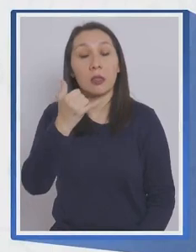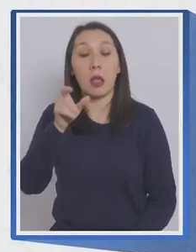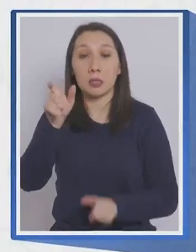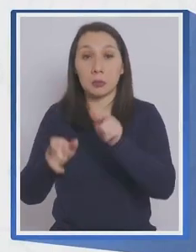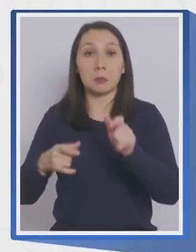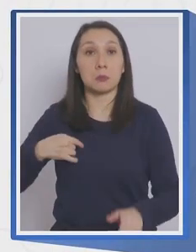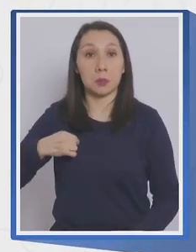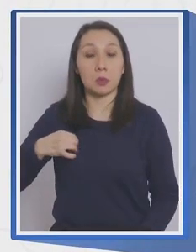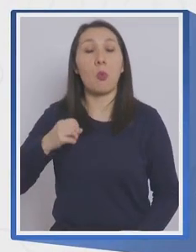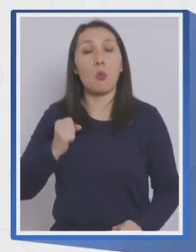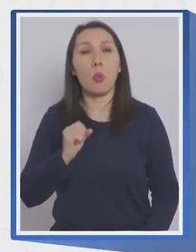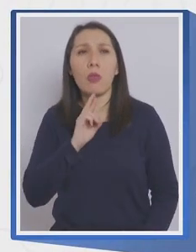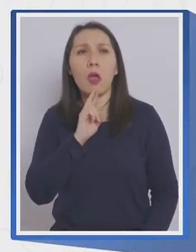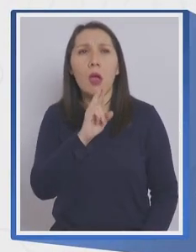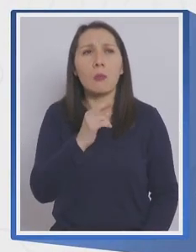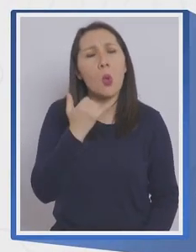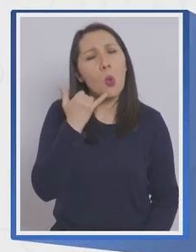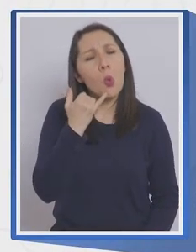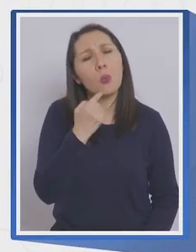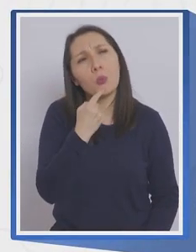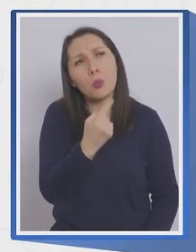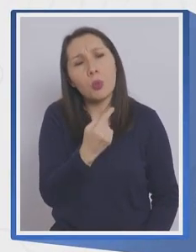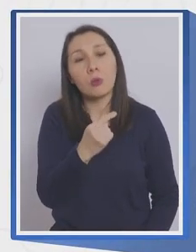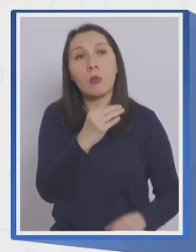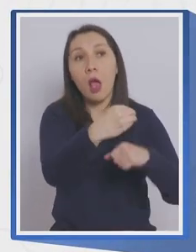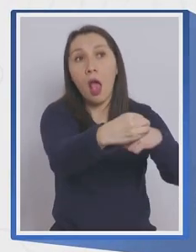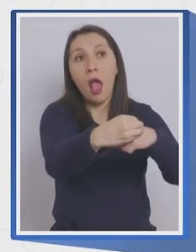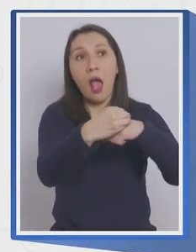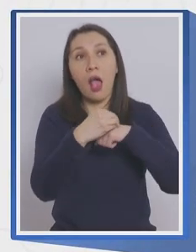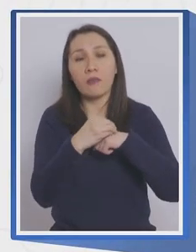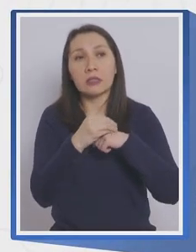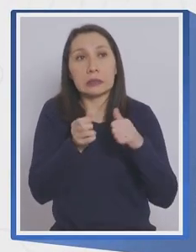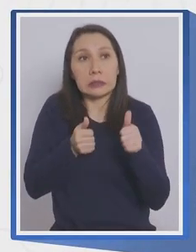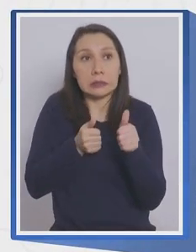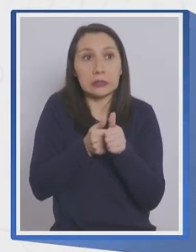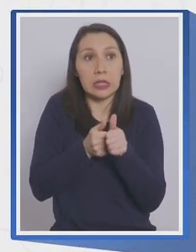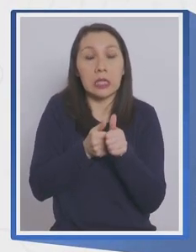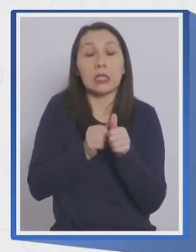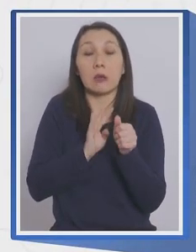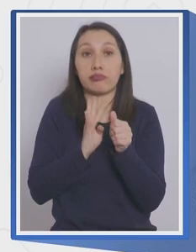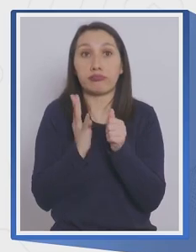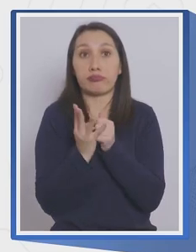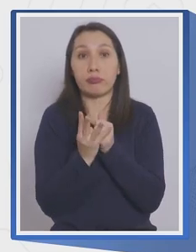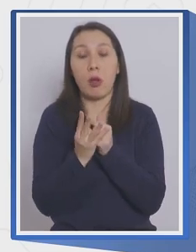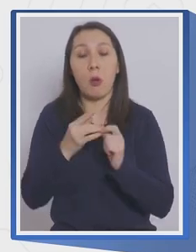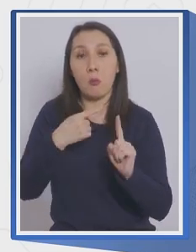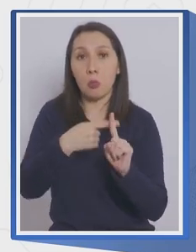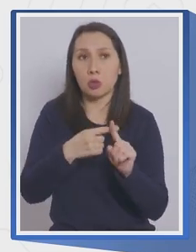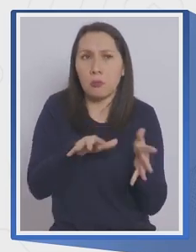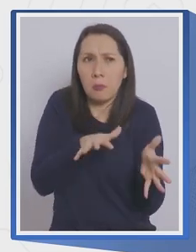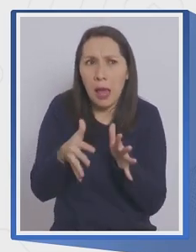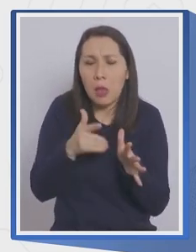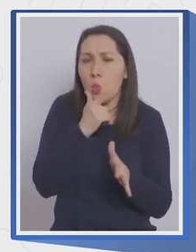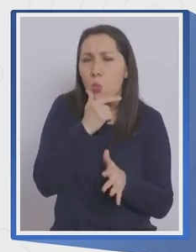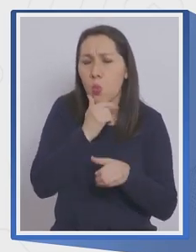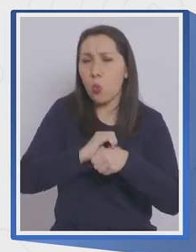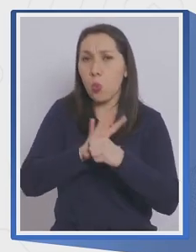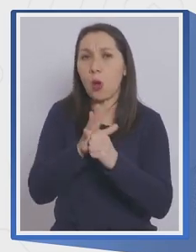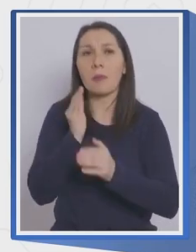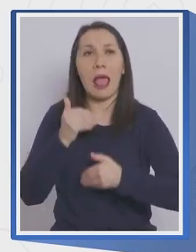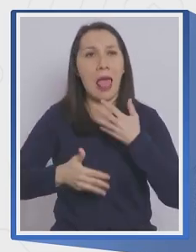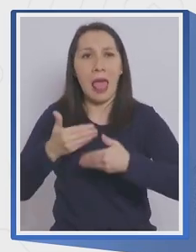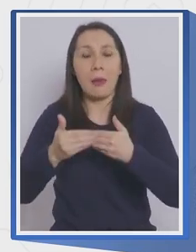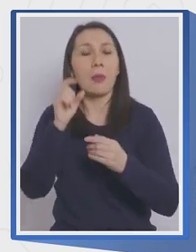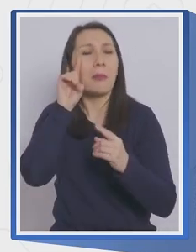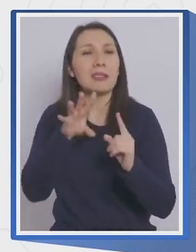ciudadanía podrá responder sus dudas, y si le avisan si es contacto estrecho, caso positivo o probable, para poder agilizar el proceso de